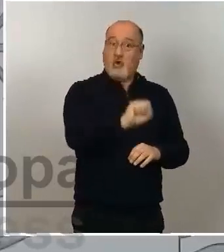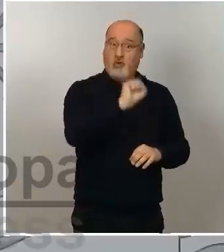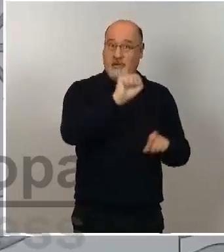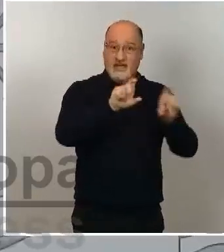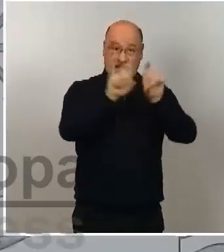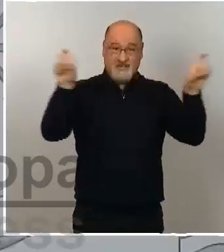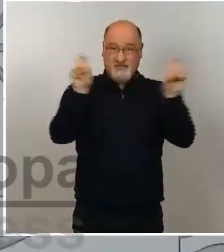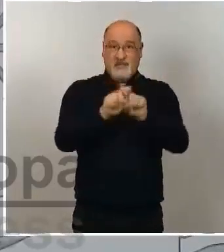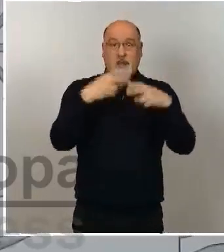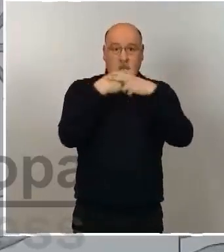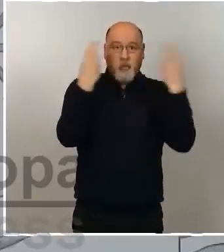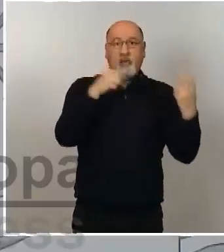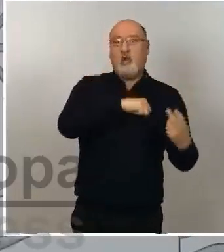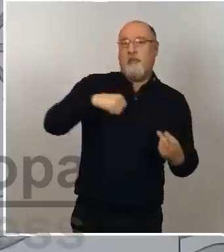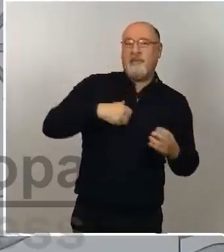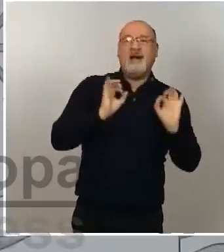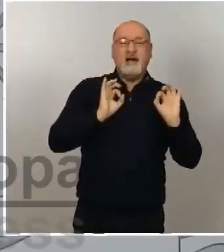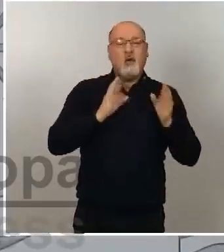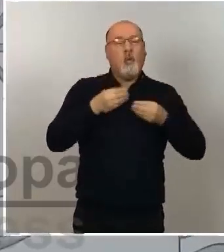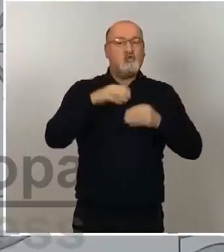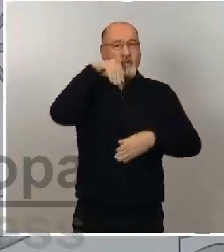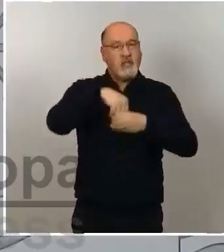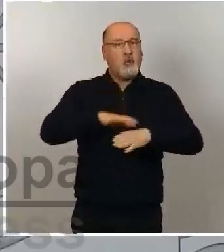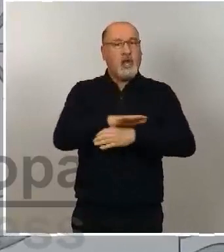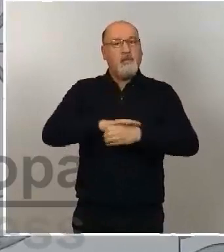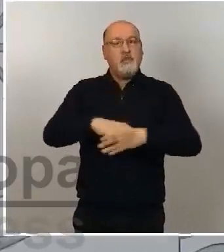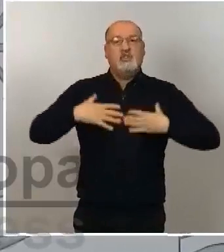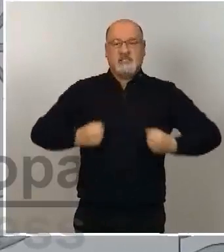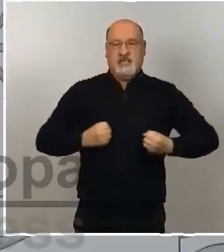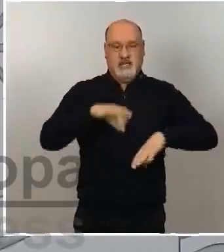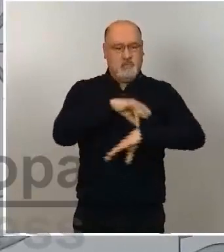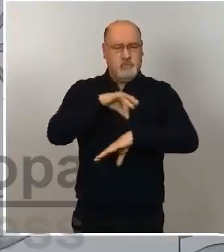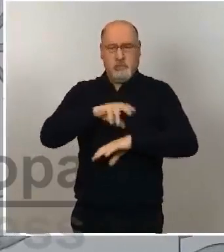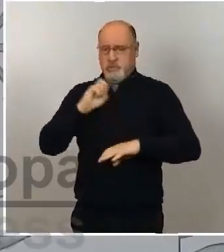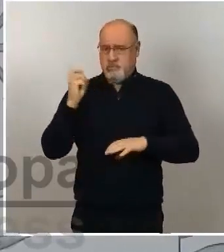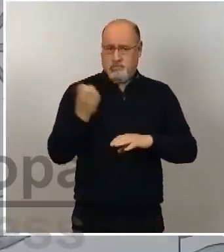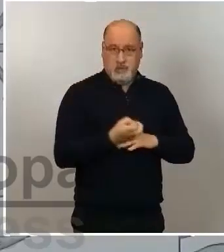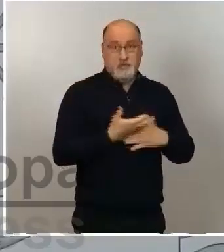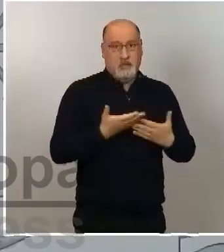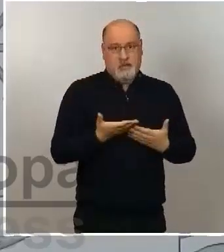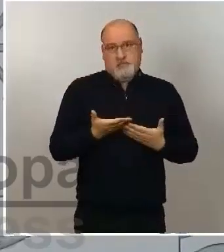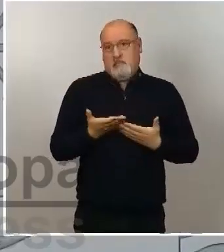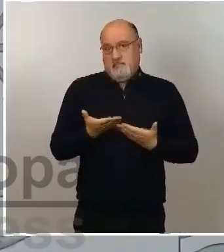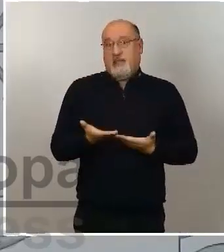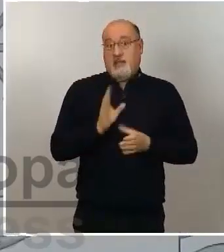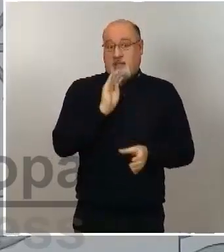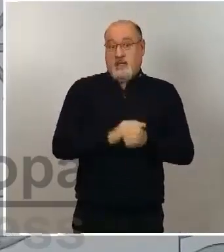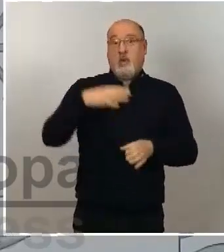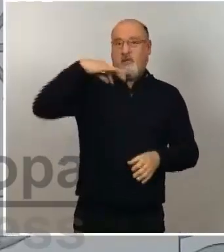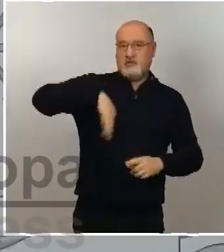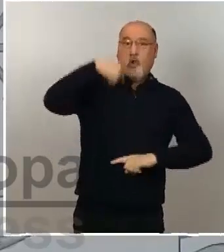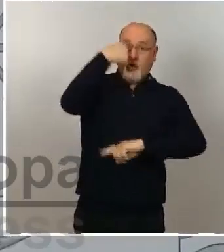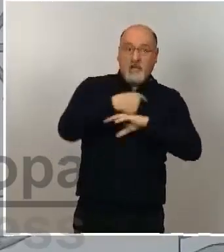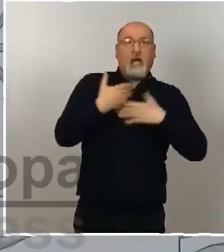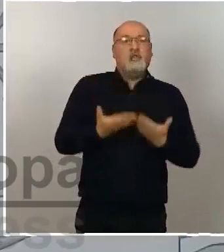públicos y privados para el uso sanitario. Lo que sí es no obligatorio, que es obligatorio para los profesionales sanitarios que